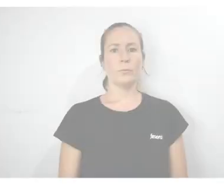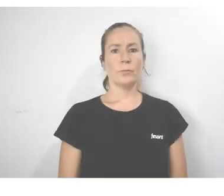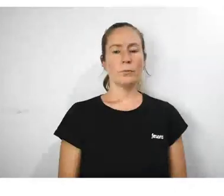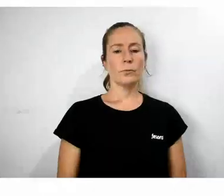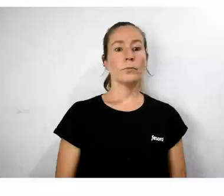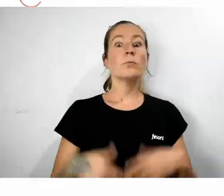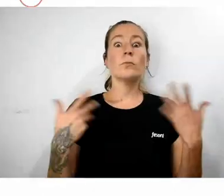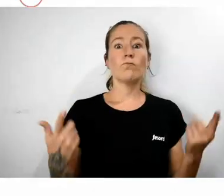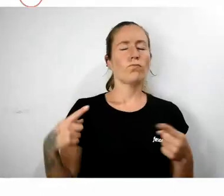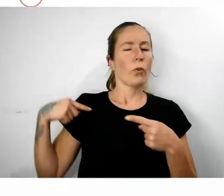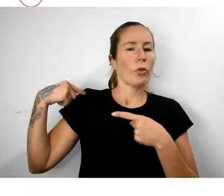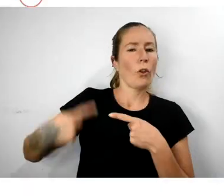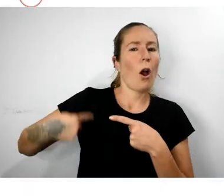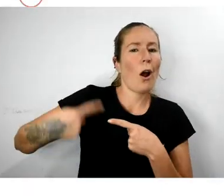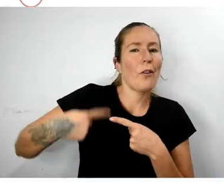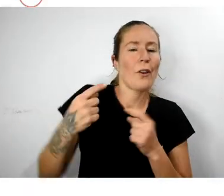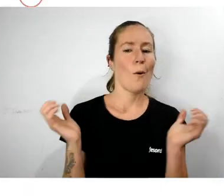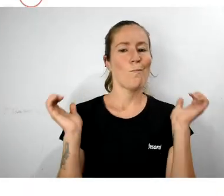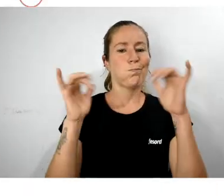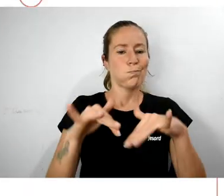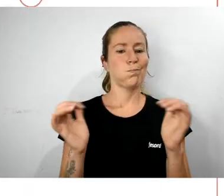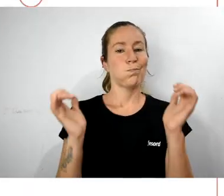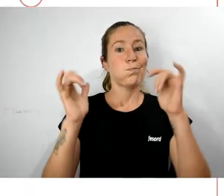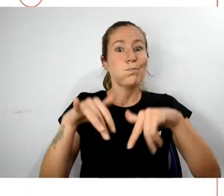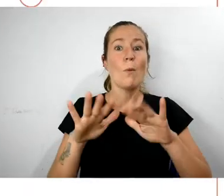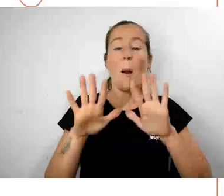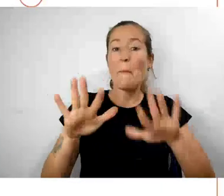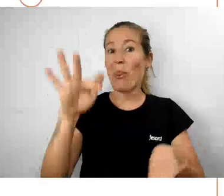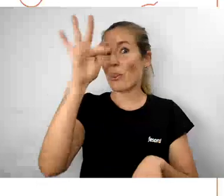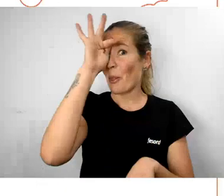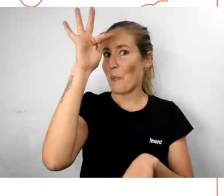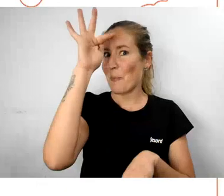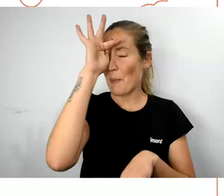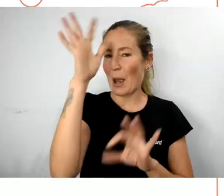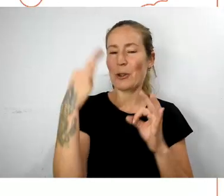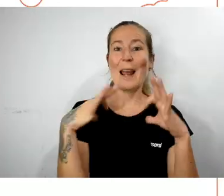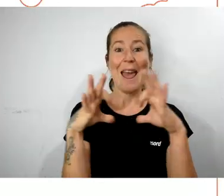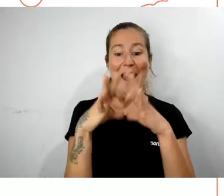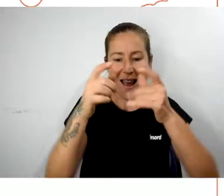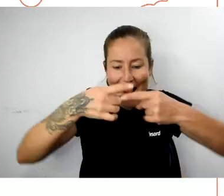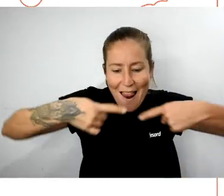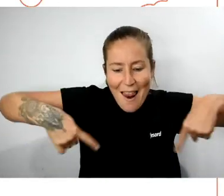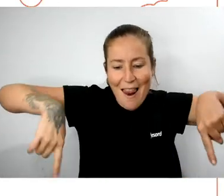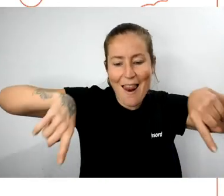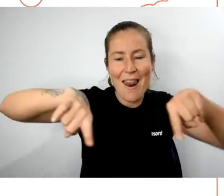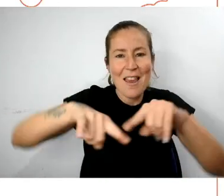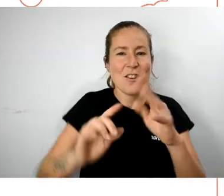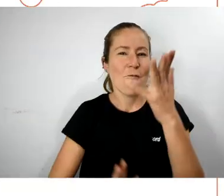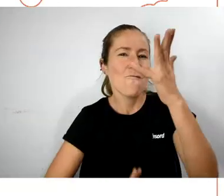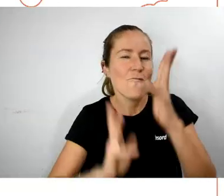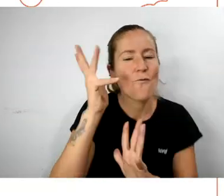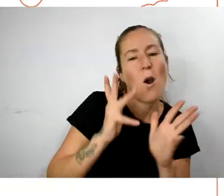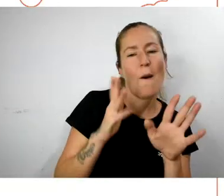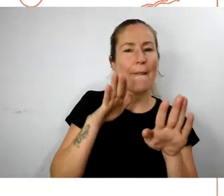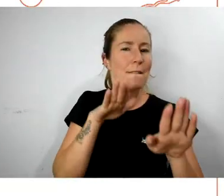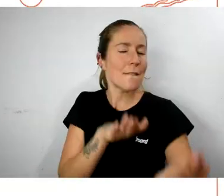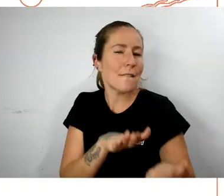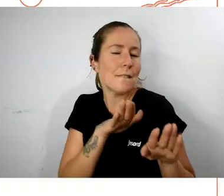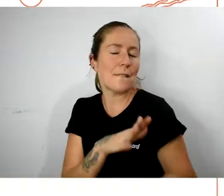Aunque a diario era punto de encuentro, los domingos la plaza de la iglesia congregaba el juego, la devoción y la huerta.